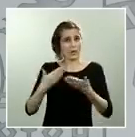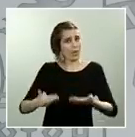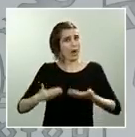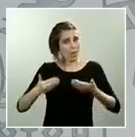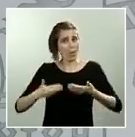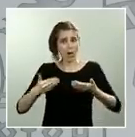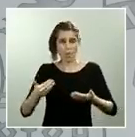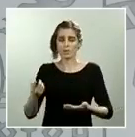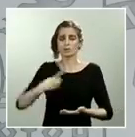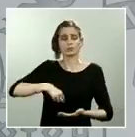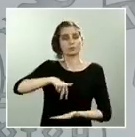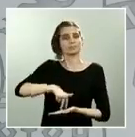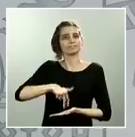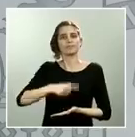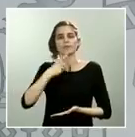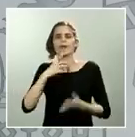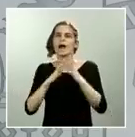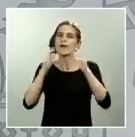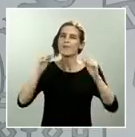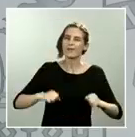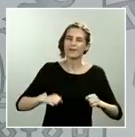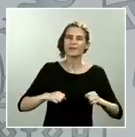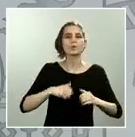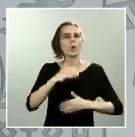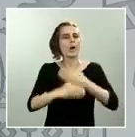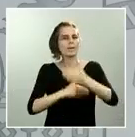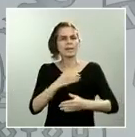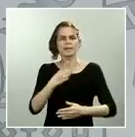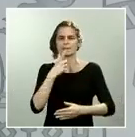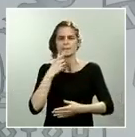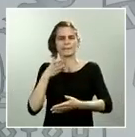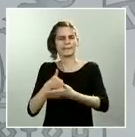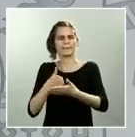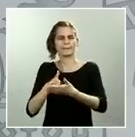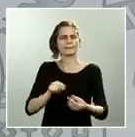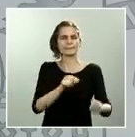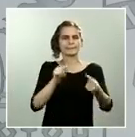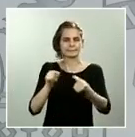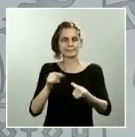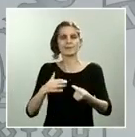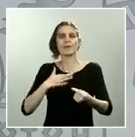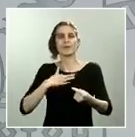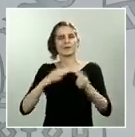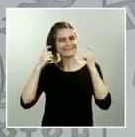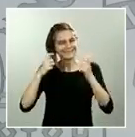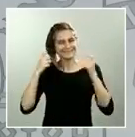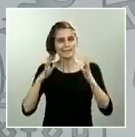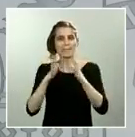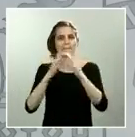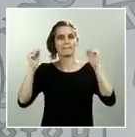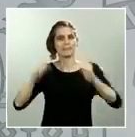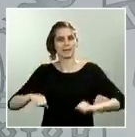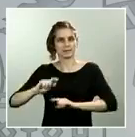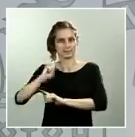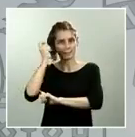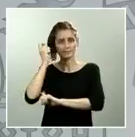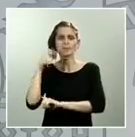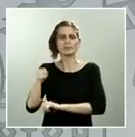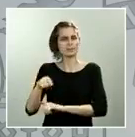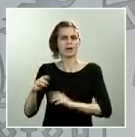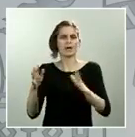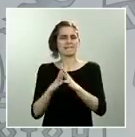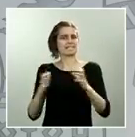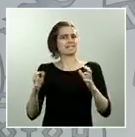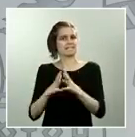dificultades que se pueda encontrar en ese foro para hacer avanzar un pacto que es esperado y exigible por parte de la gran